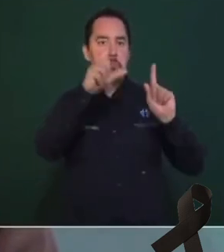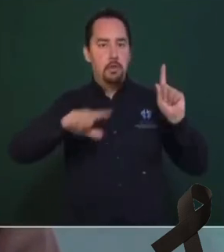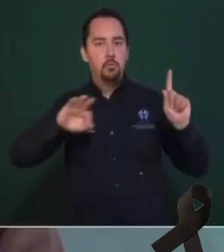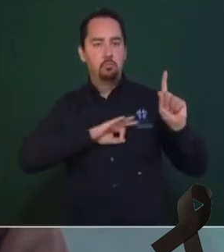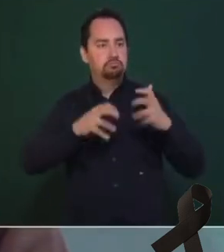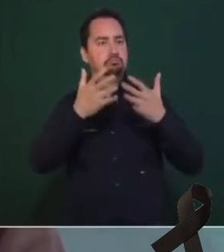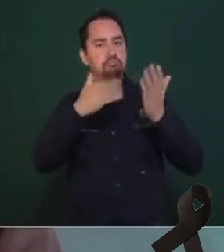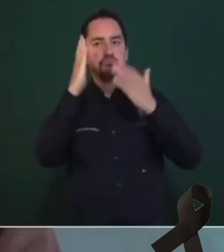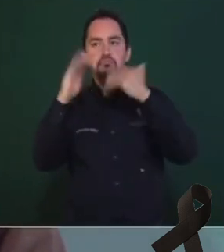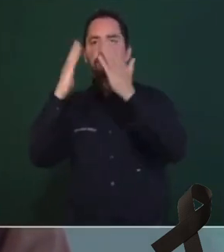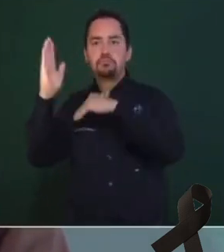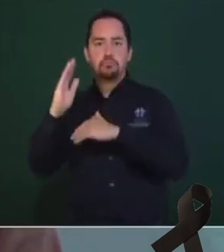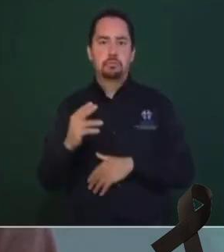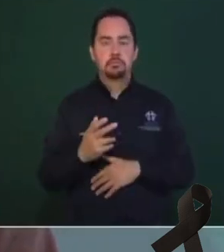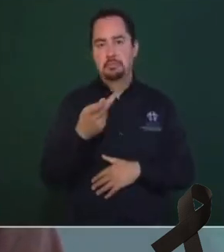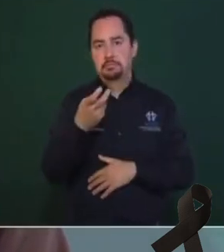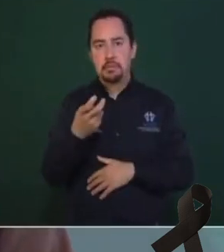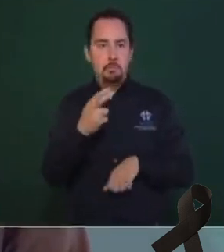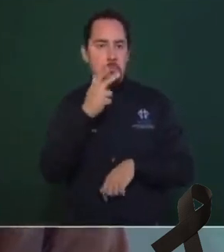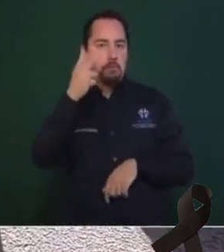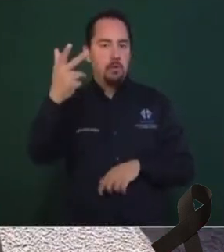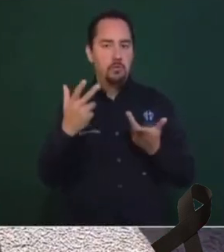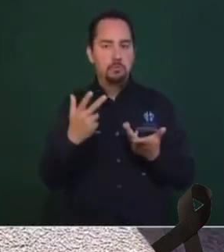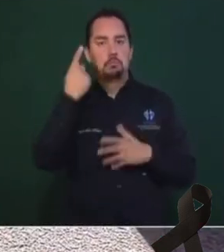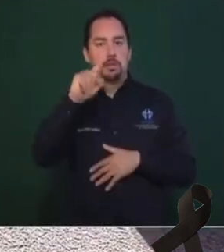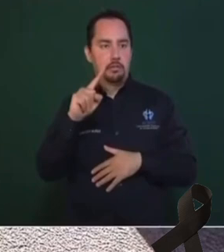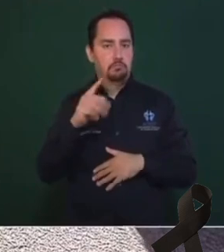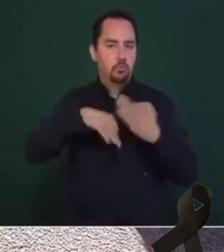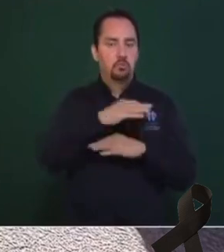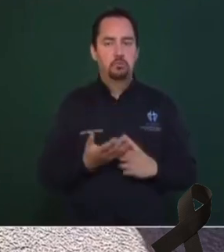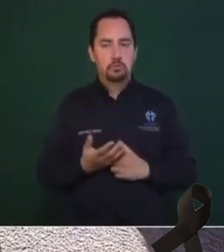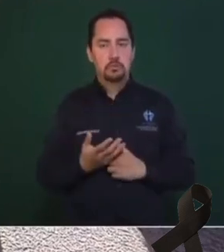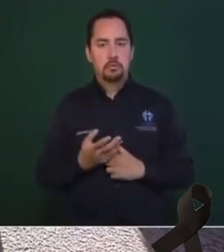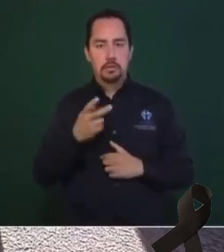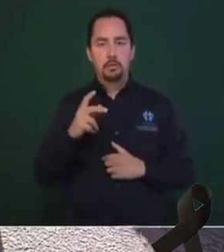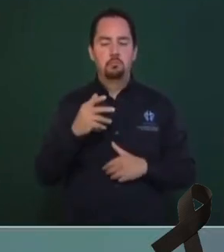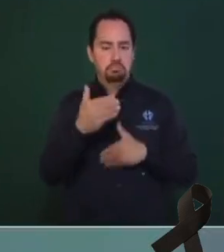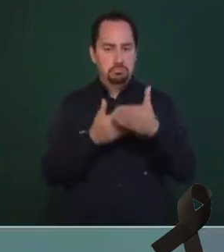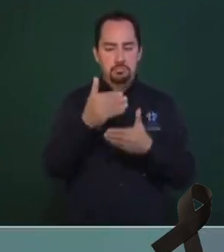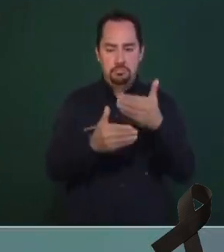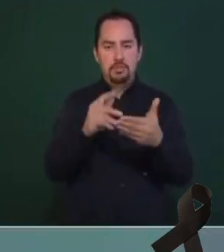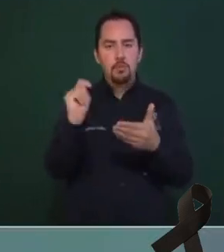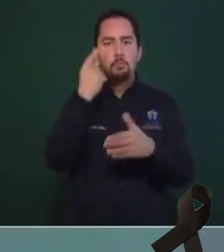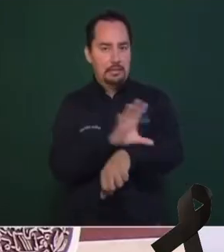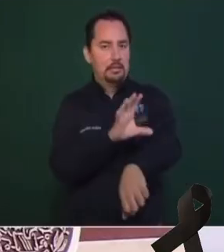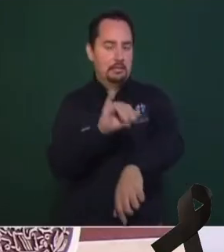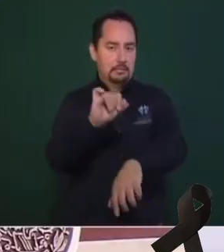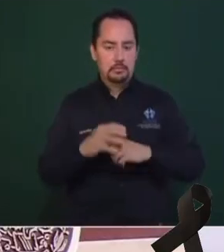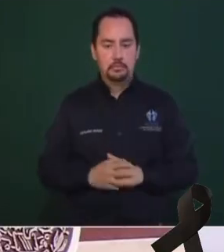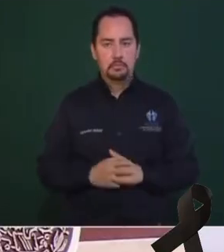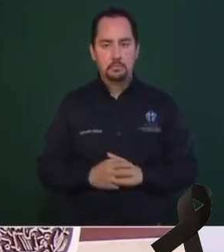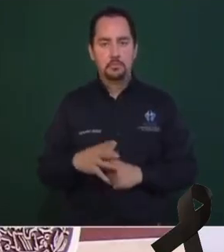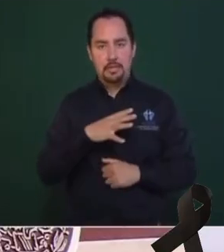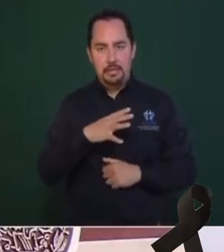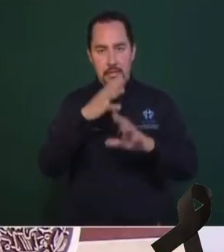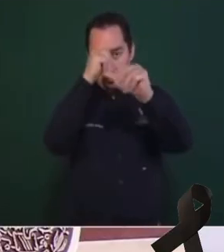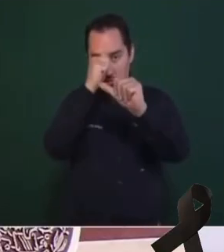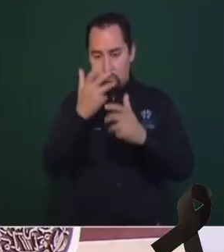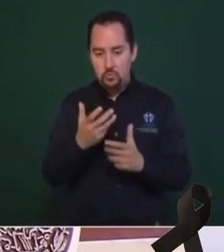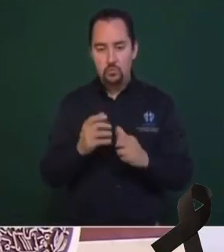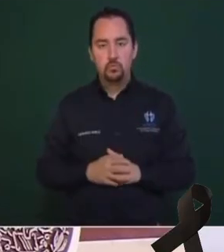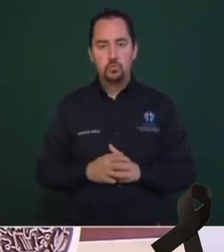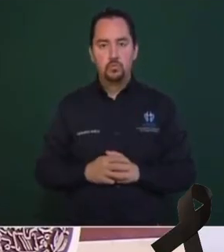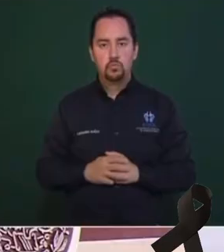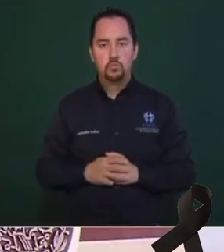desarrollarse de manera autónoma, independiente y garantizar el avance tecnológico en beneficio de las nuevas generaciones. Y se llegó al acuerdo de que